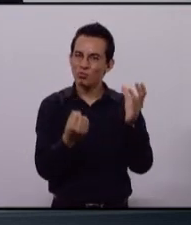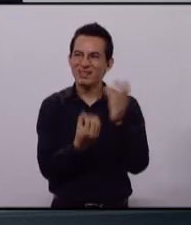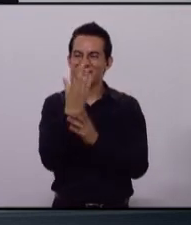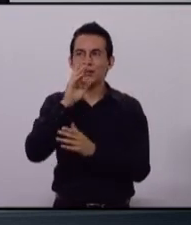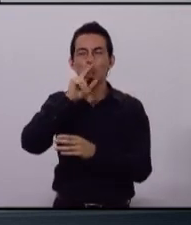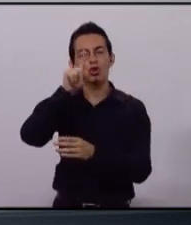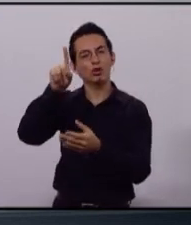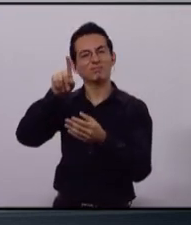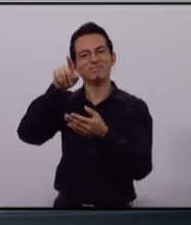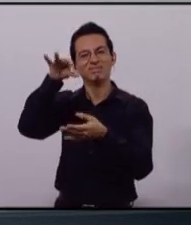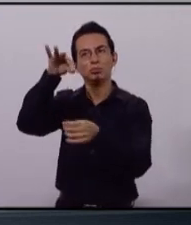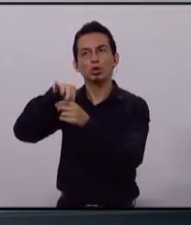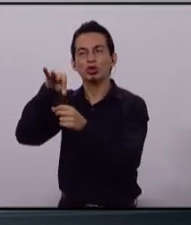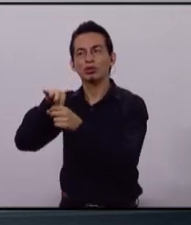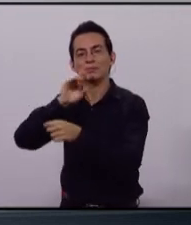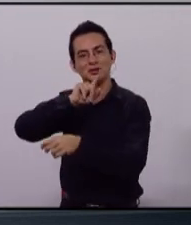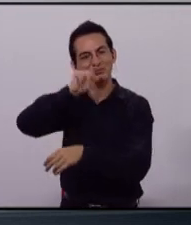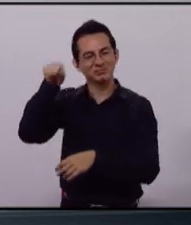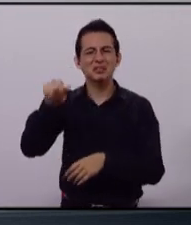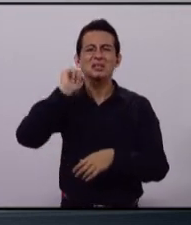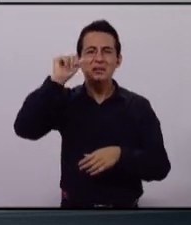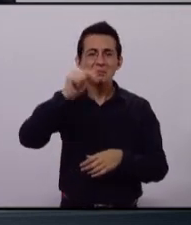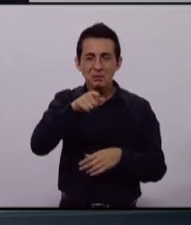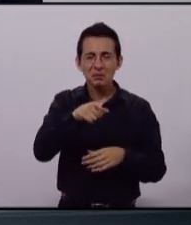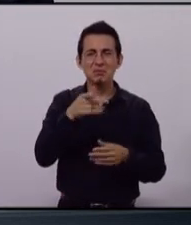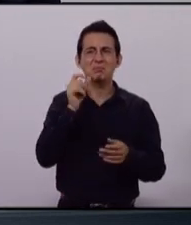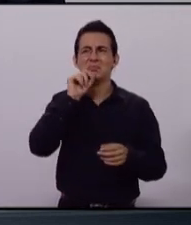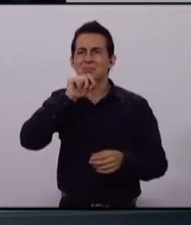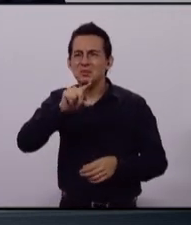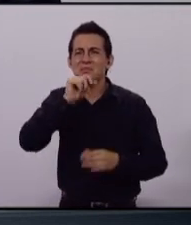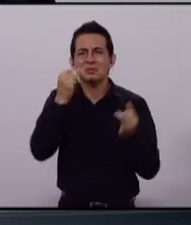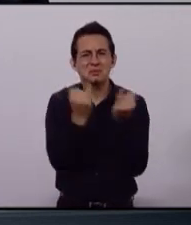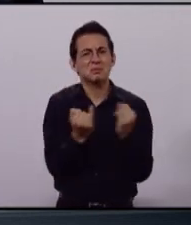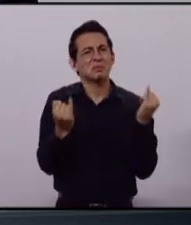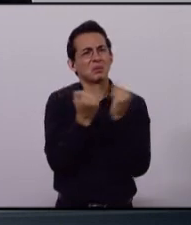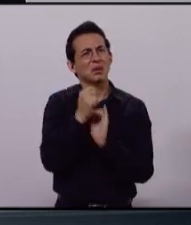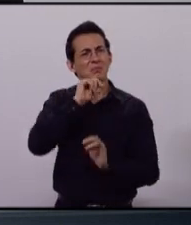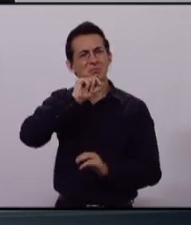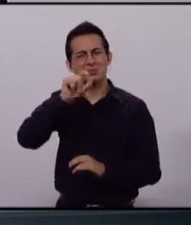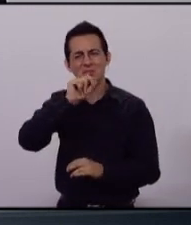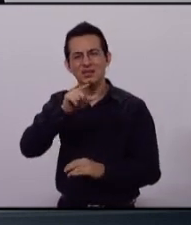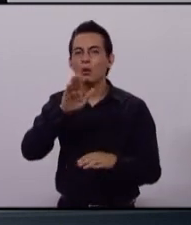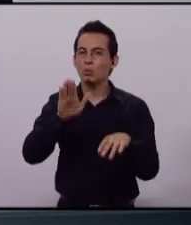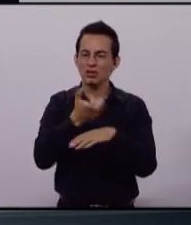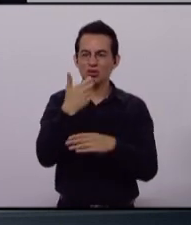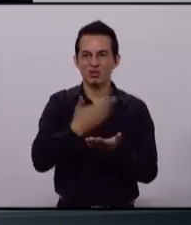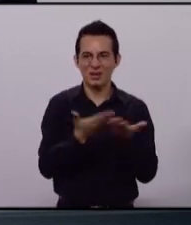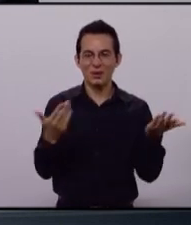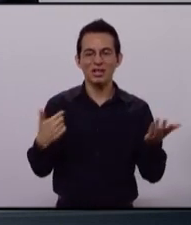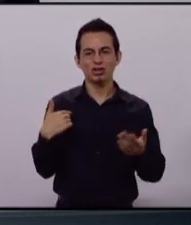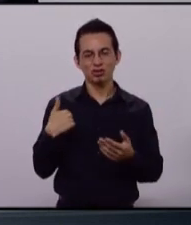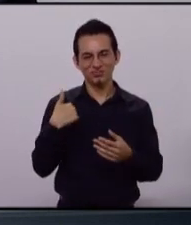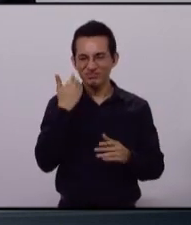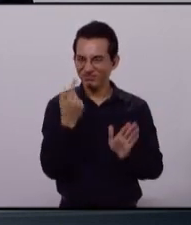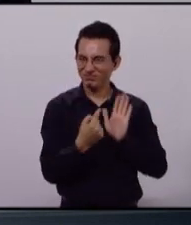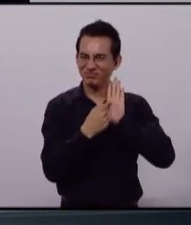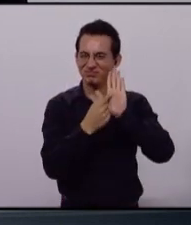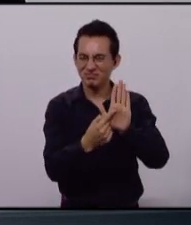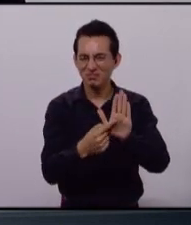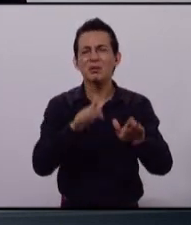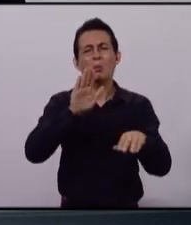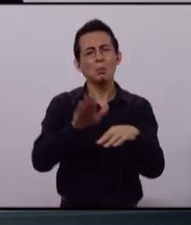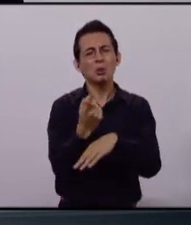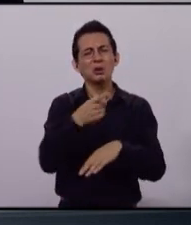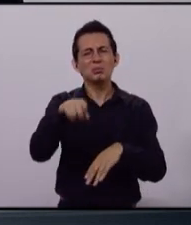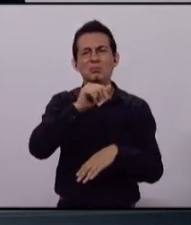siempre lo mismo, los mismos partidos, las mismas propuestas, los mismos fracasos, me pregunto yo, ¿por qué ahora será diferente